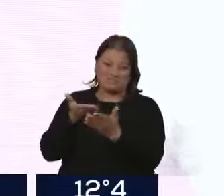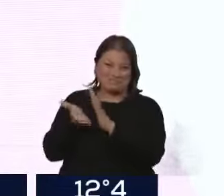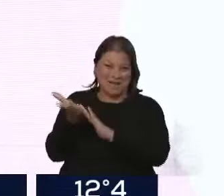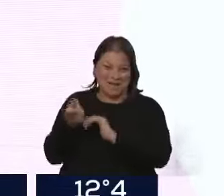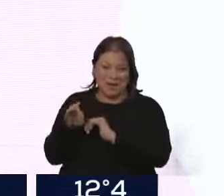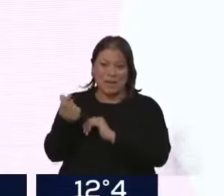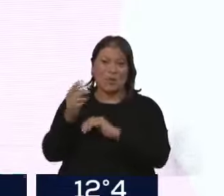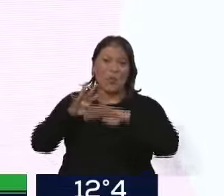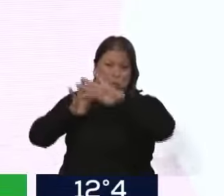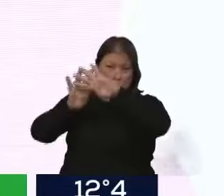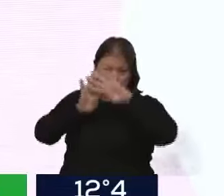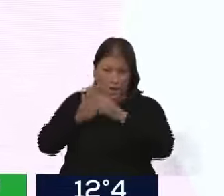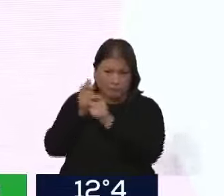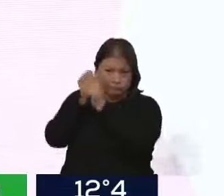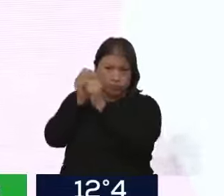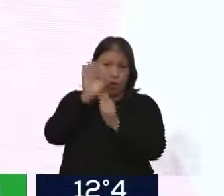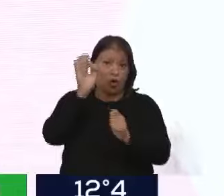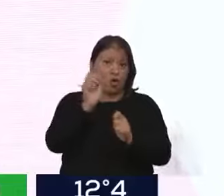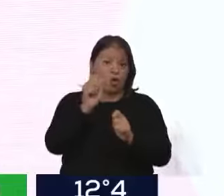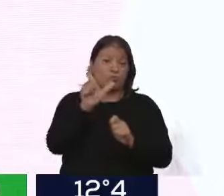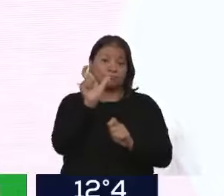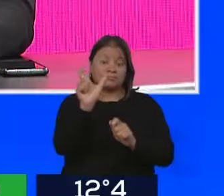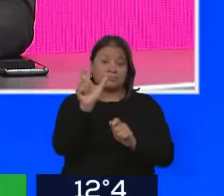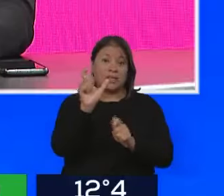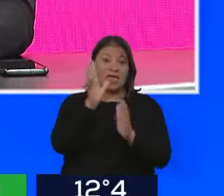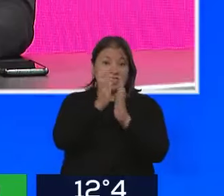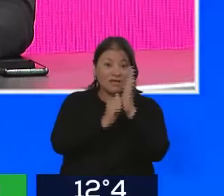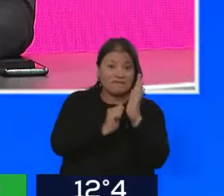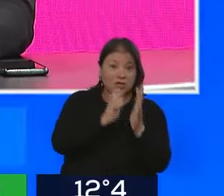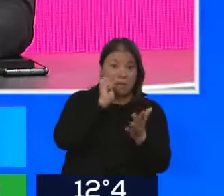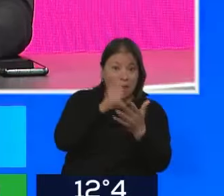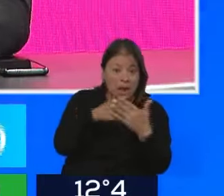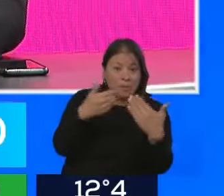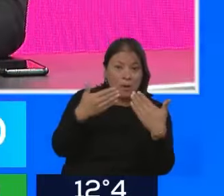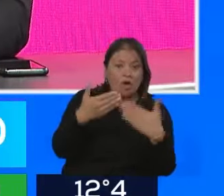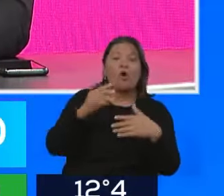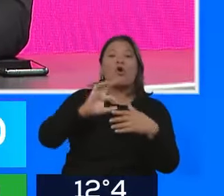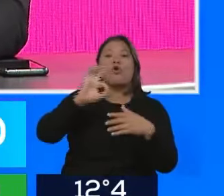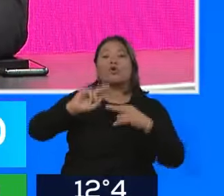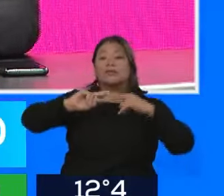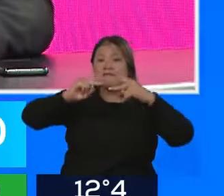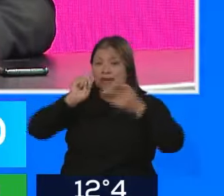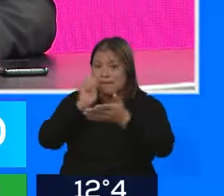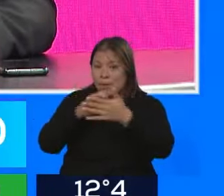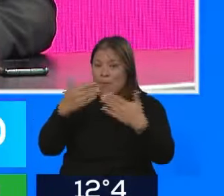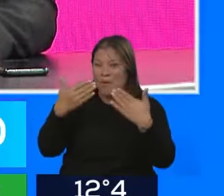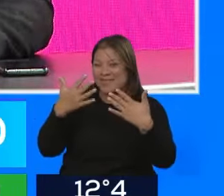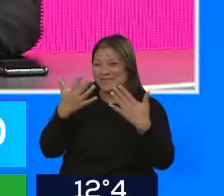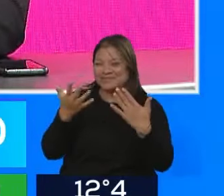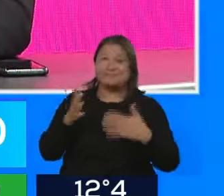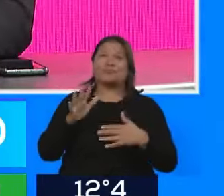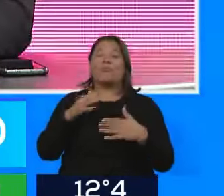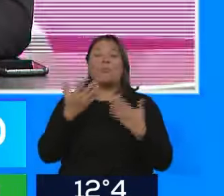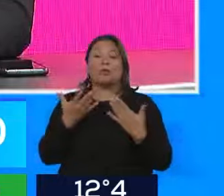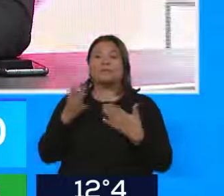pagar con débito o crédito, te puedo hacer una transferencia. Daniel Eskrimaglia, contanos. Bueno Fer, hay avances en este nuevo